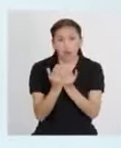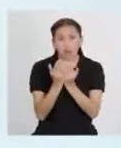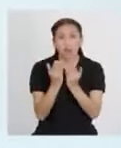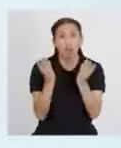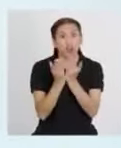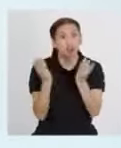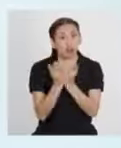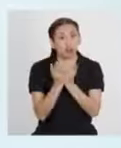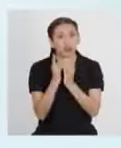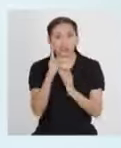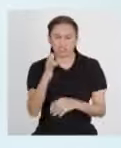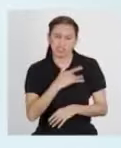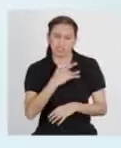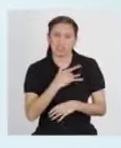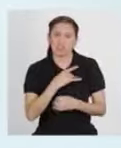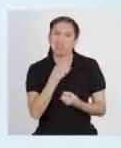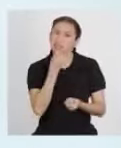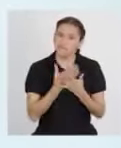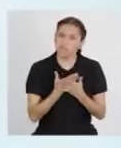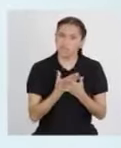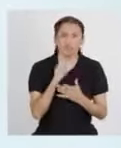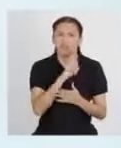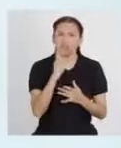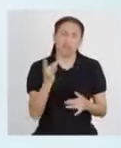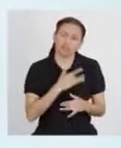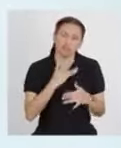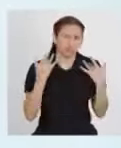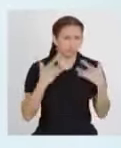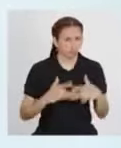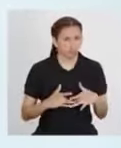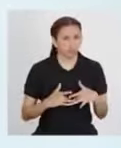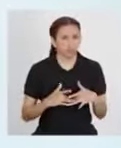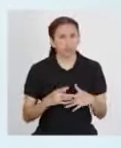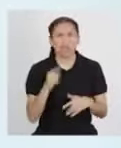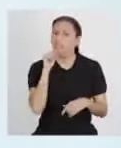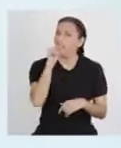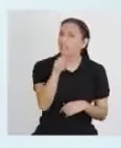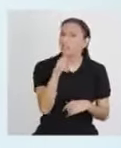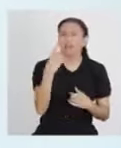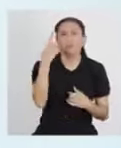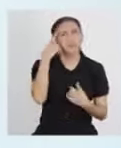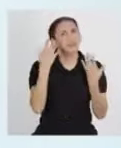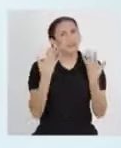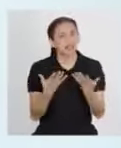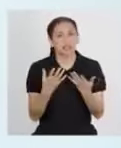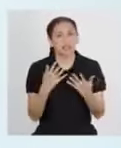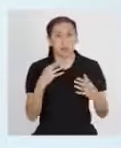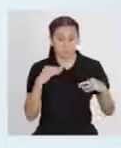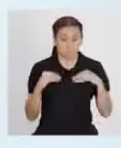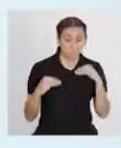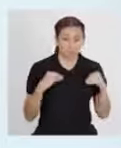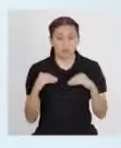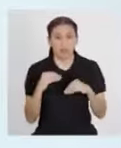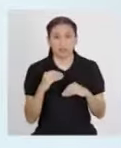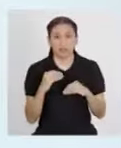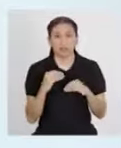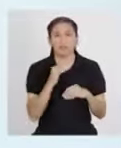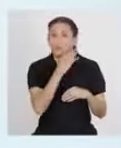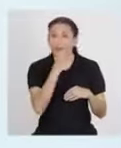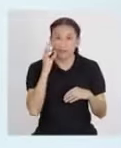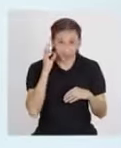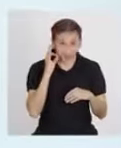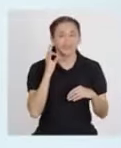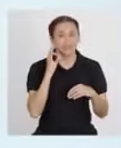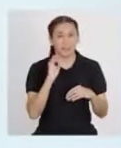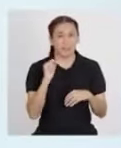sientan mal. ¿A ti? ¿En qué te gustaría ayudar? Nuestros movimientos deben ser precisos y silenciosos. Comencemos.